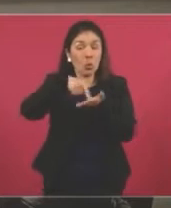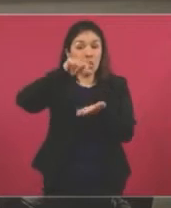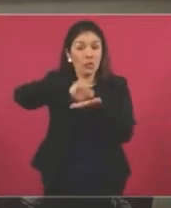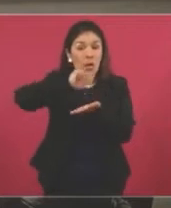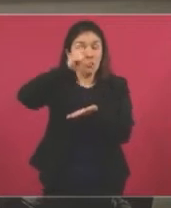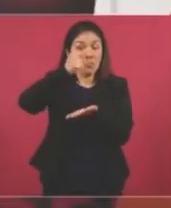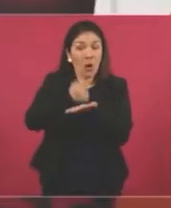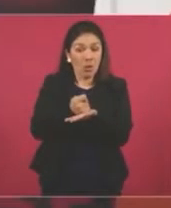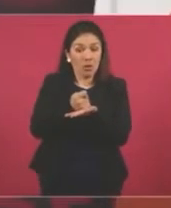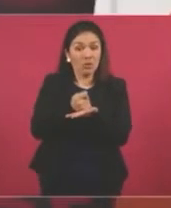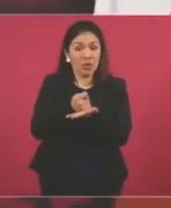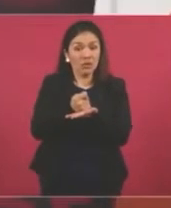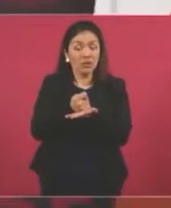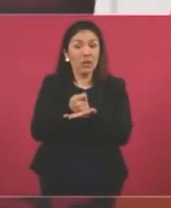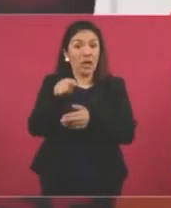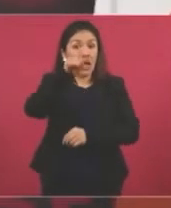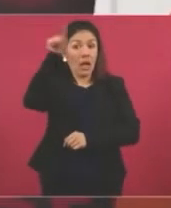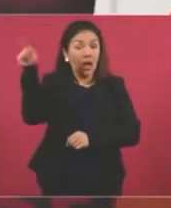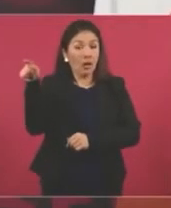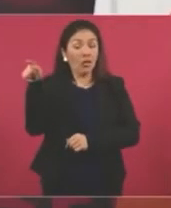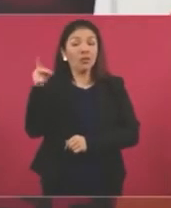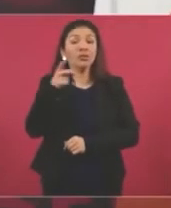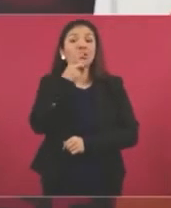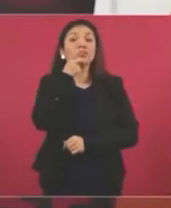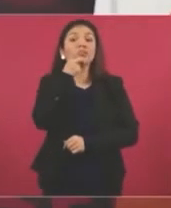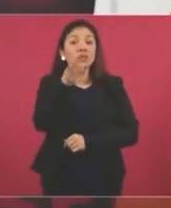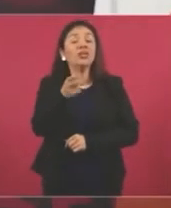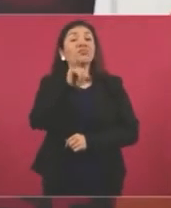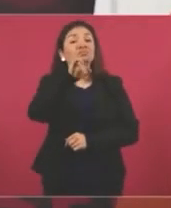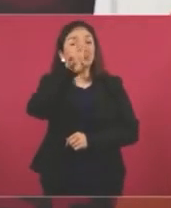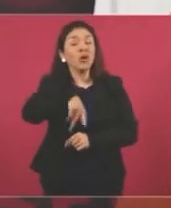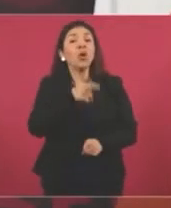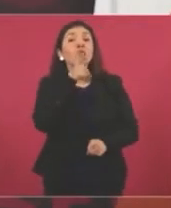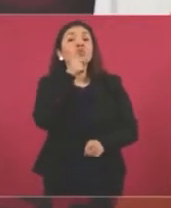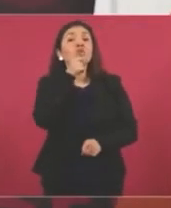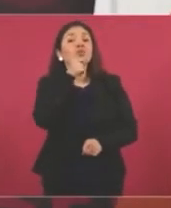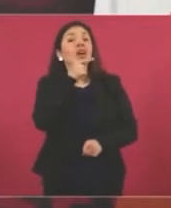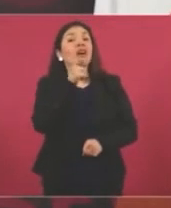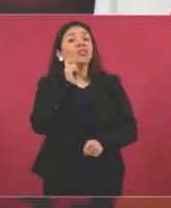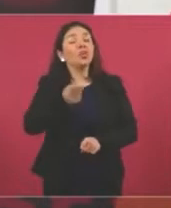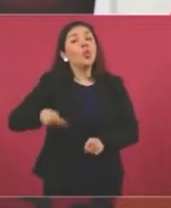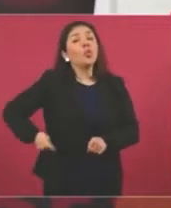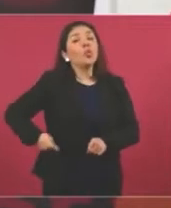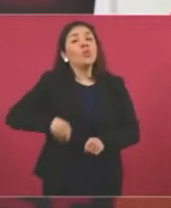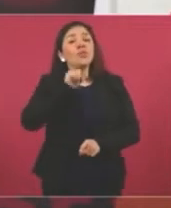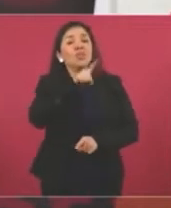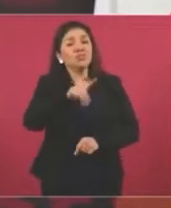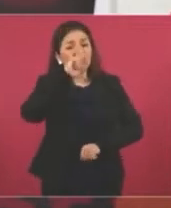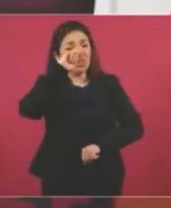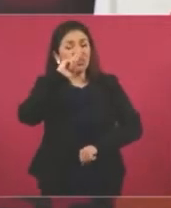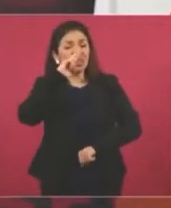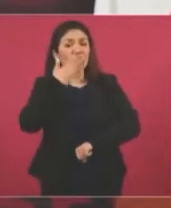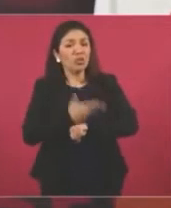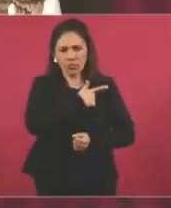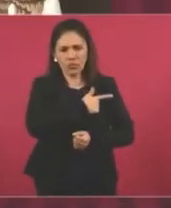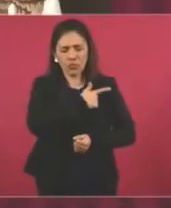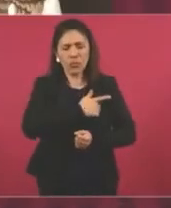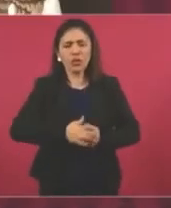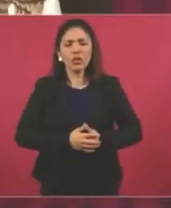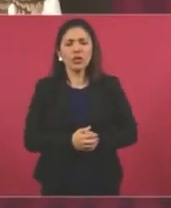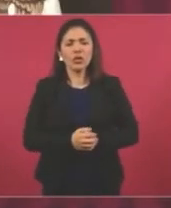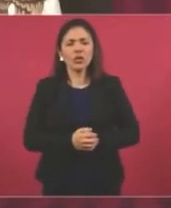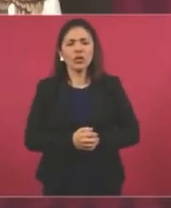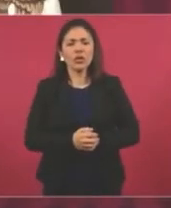estaban dando esa noticia. ¿Qué nos puede decir?